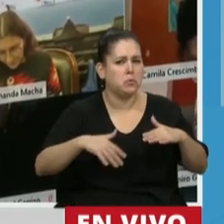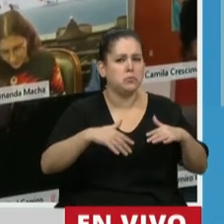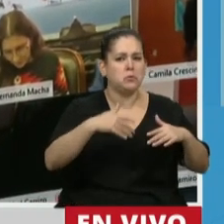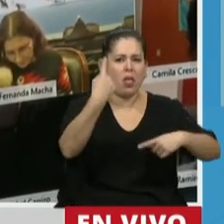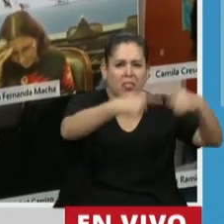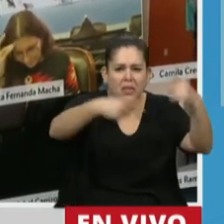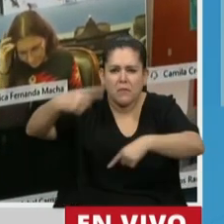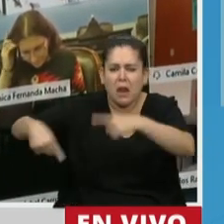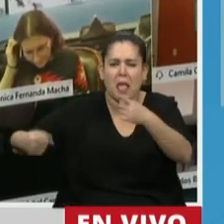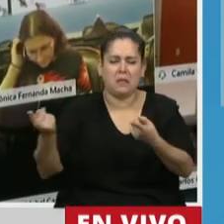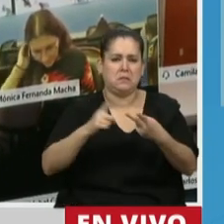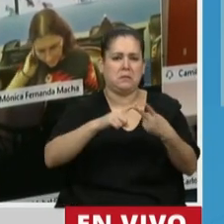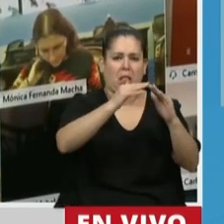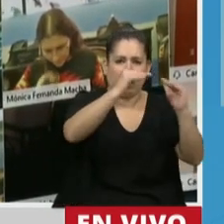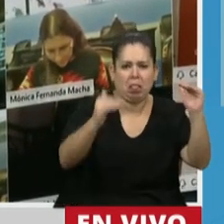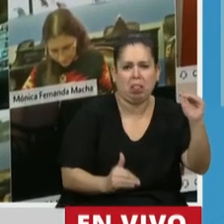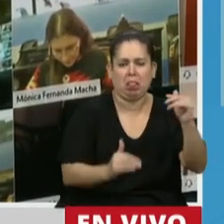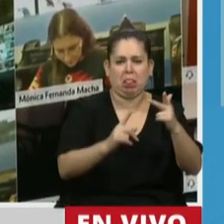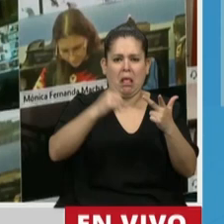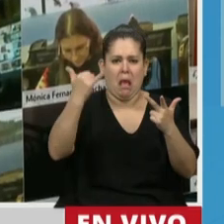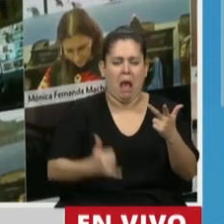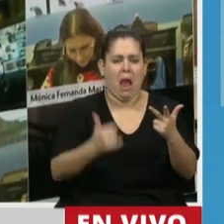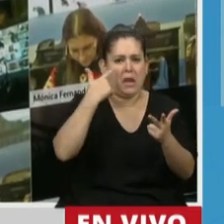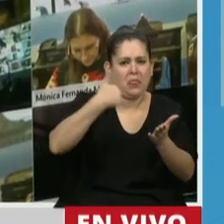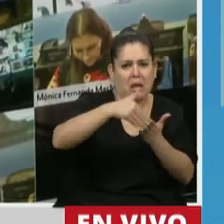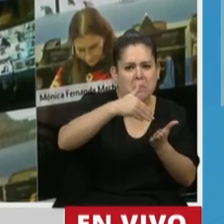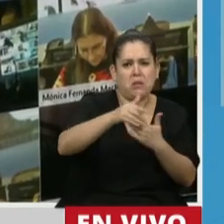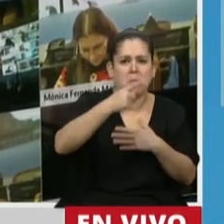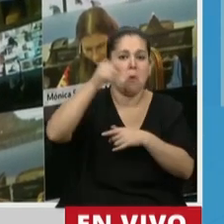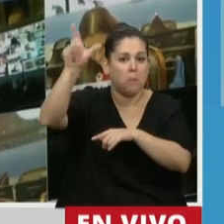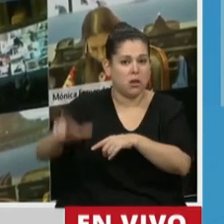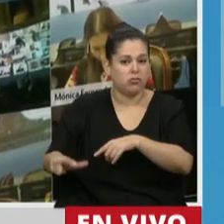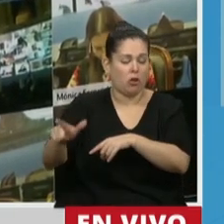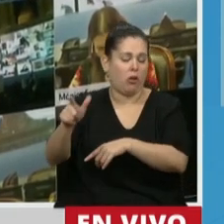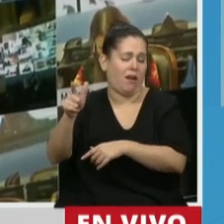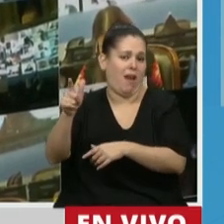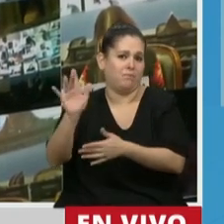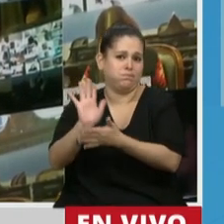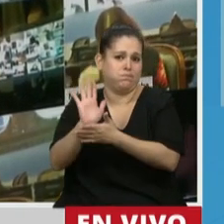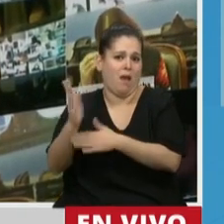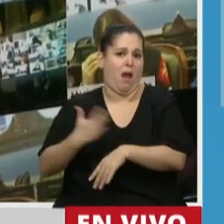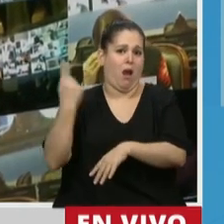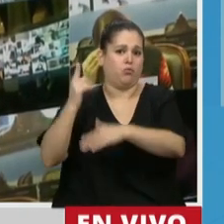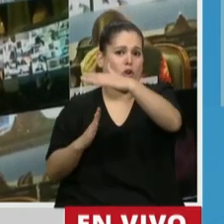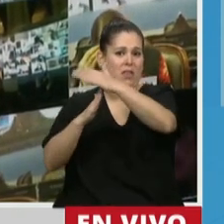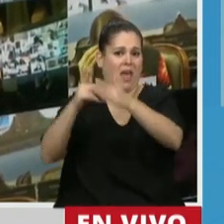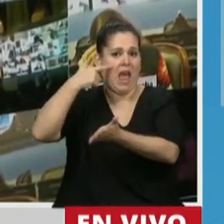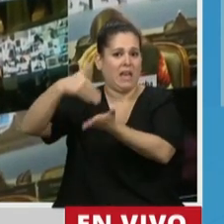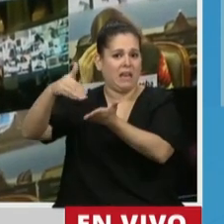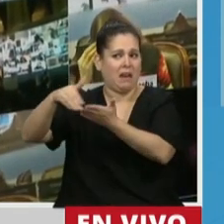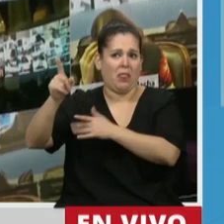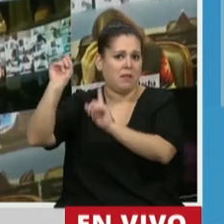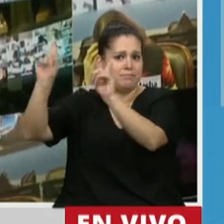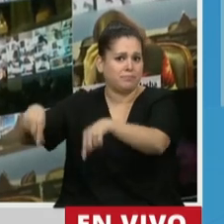hay mucha discriminación, hay mucha discriminación que de pronto la titular del INADI no conoce, pero la verdad que tengo una